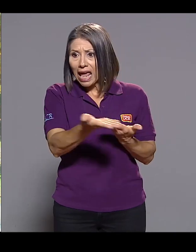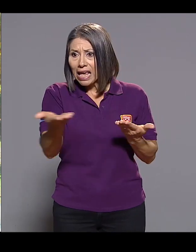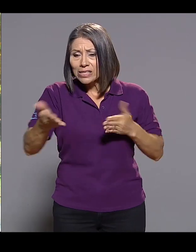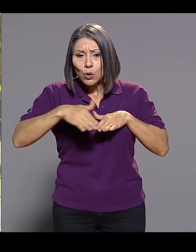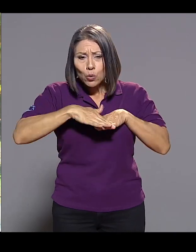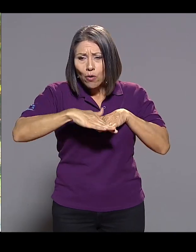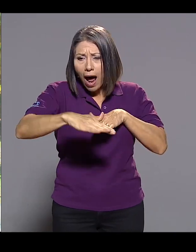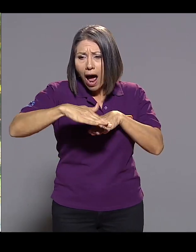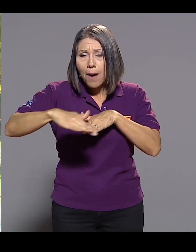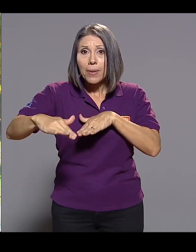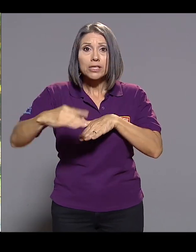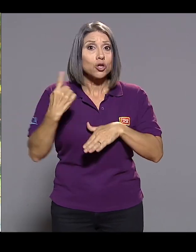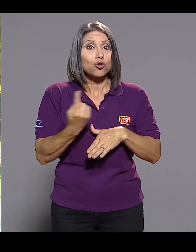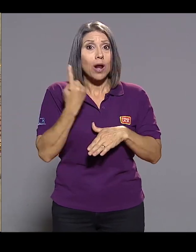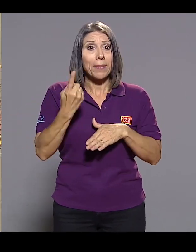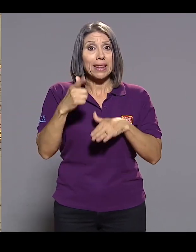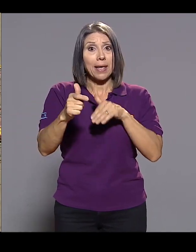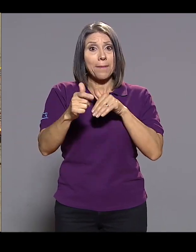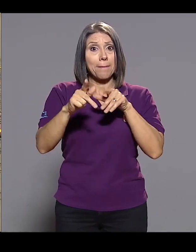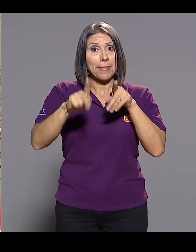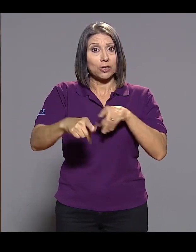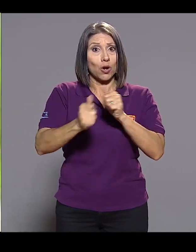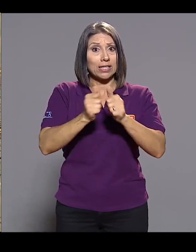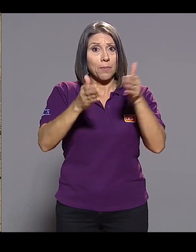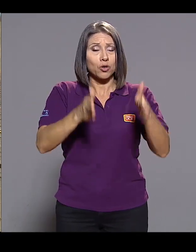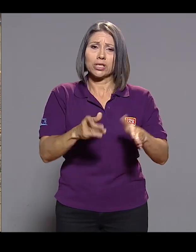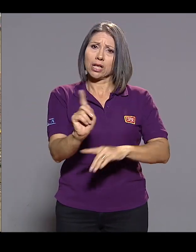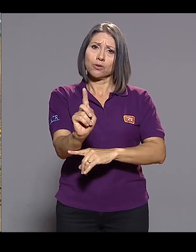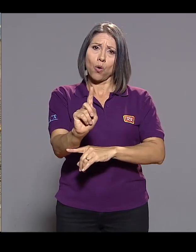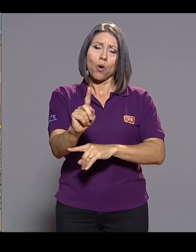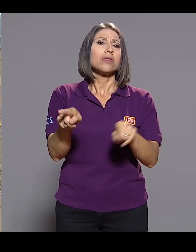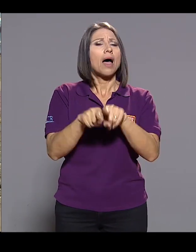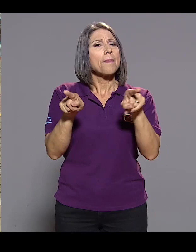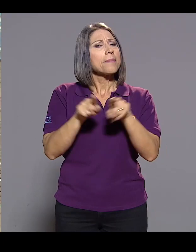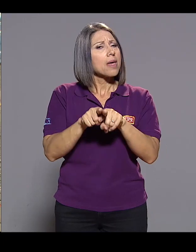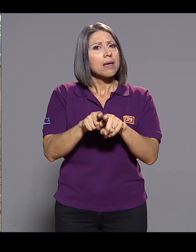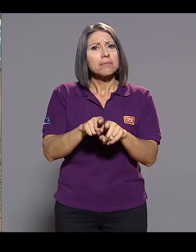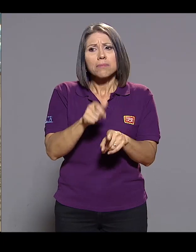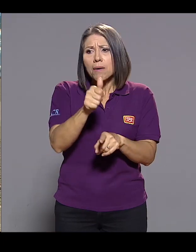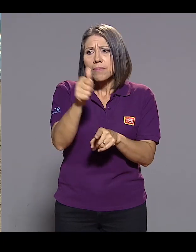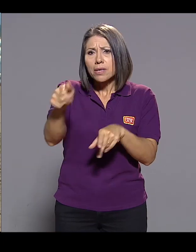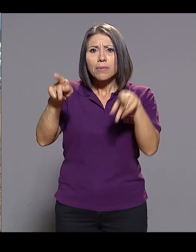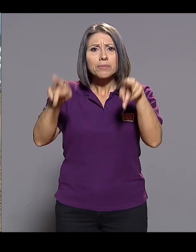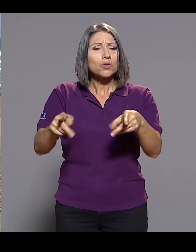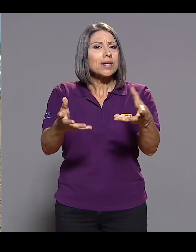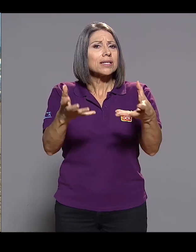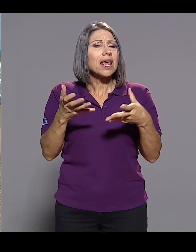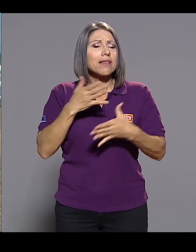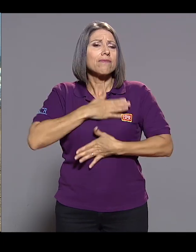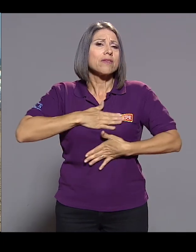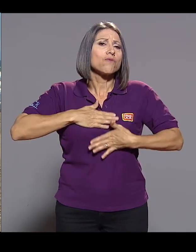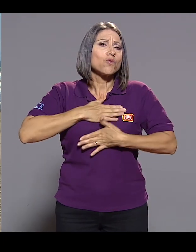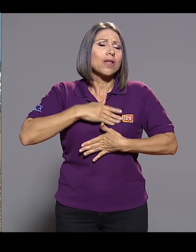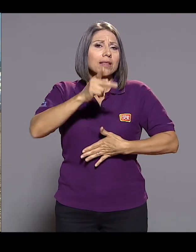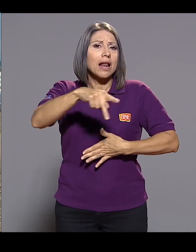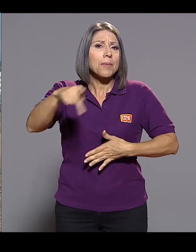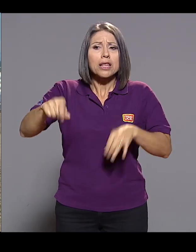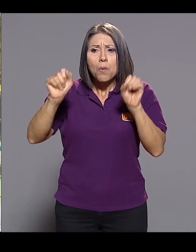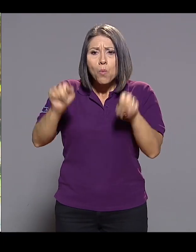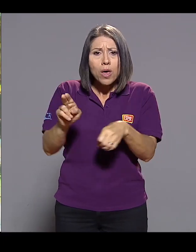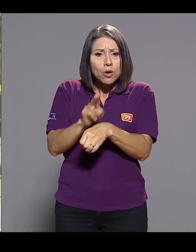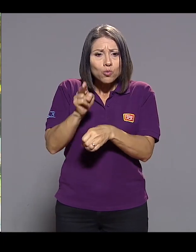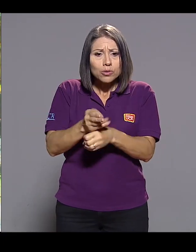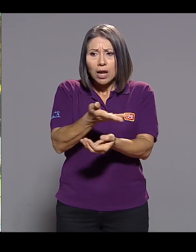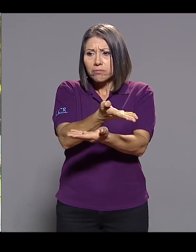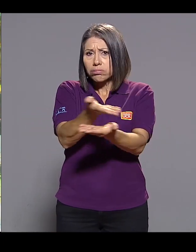rampas y todo esto en frío no solo sirve para los deportistas sino de hecho para la misma persona que quiera disfrutar de la playa y puede usar de esas